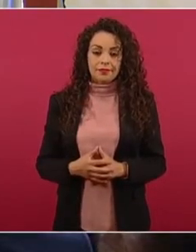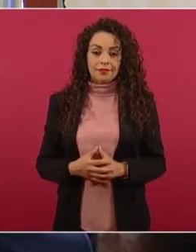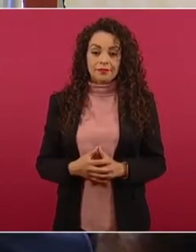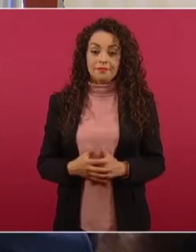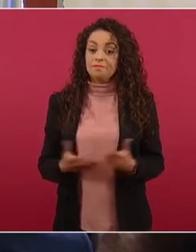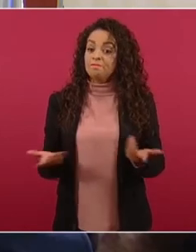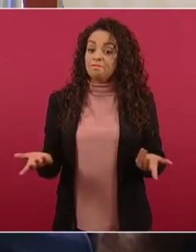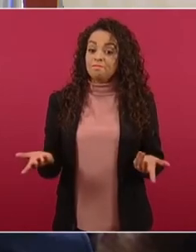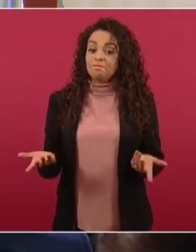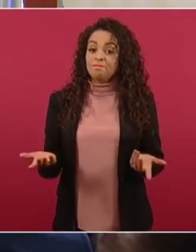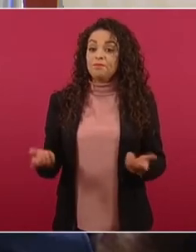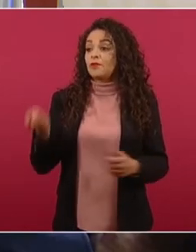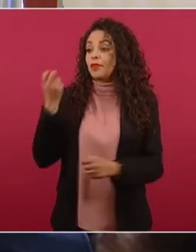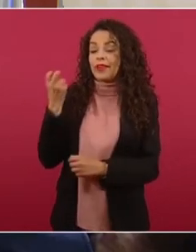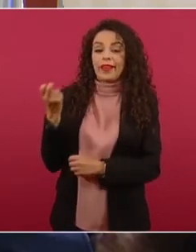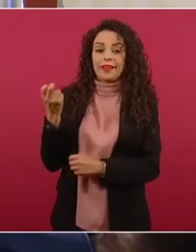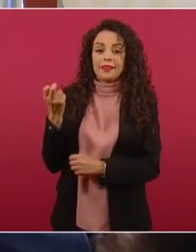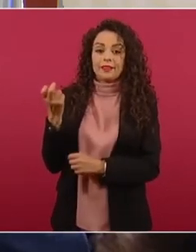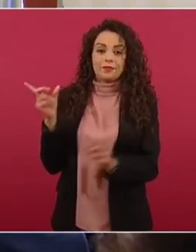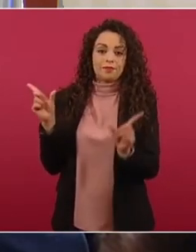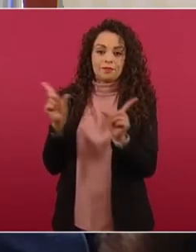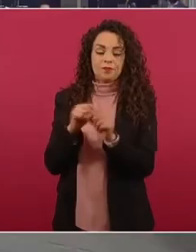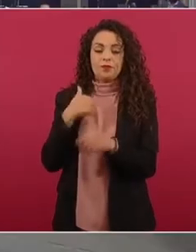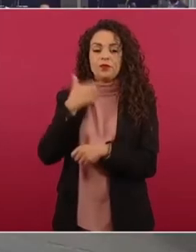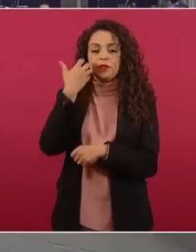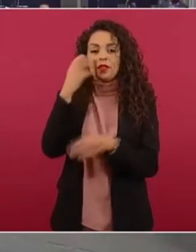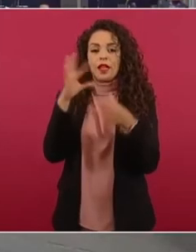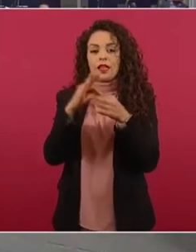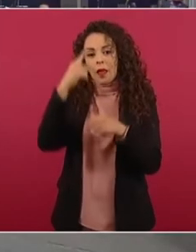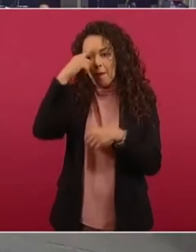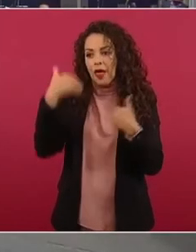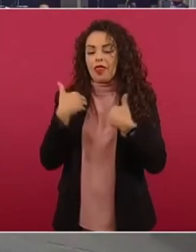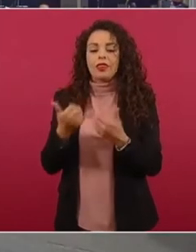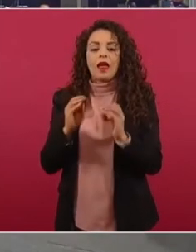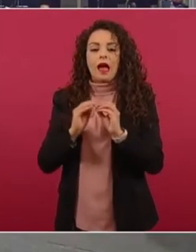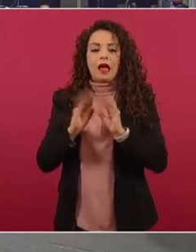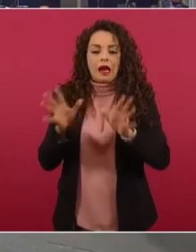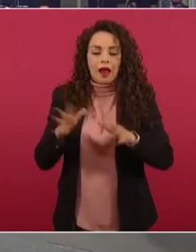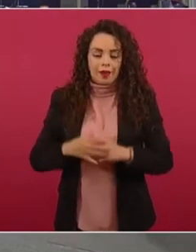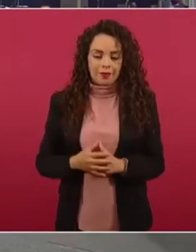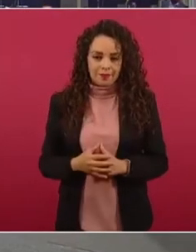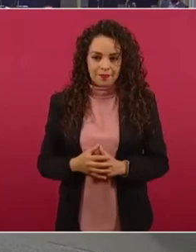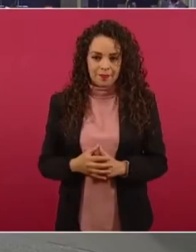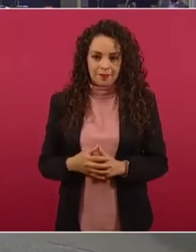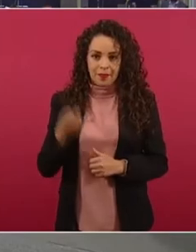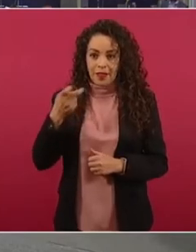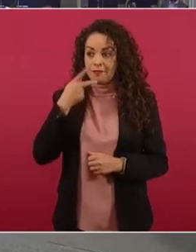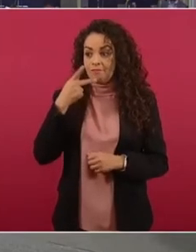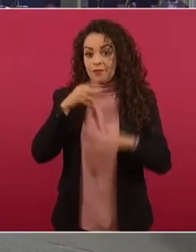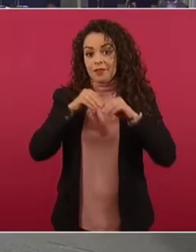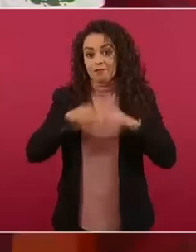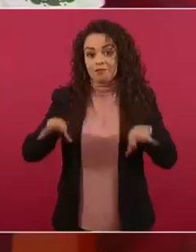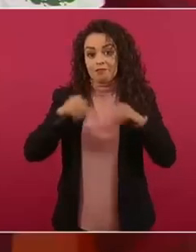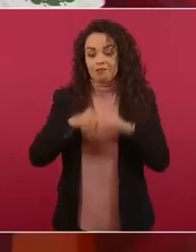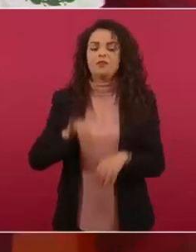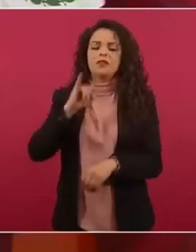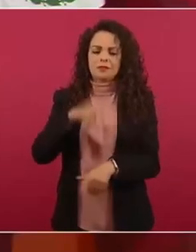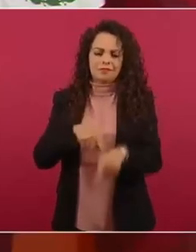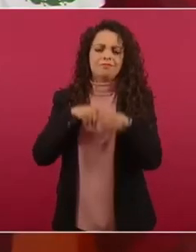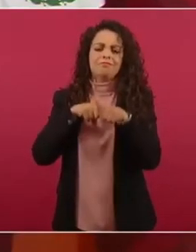Pero bueno, eso es nada más para aclarar eso. Y va a seguir la campaña, pero pues